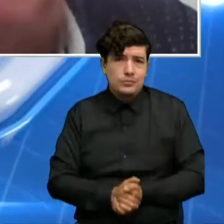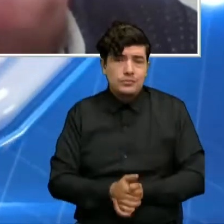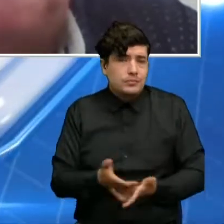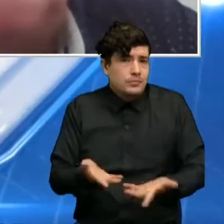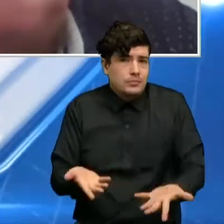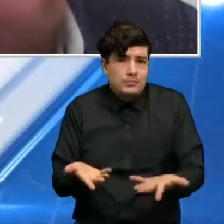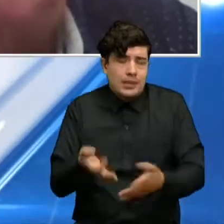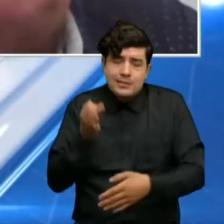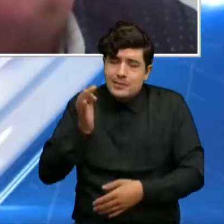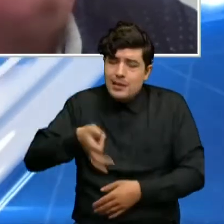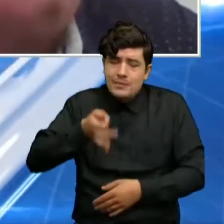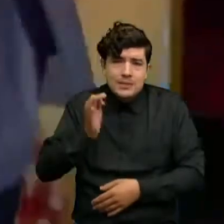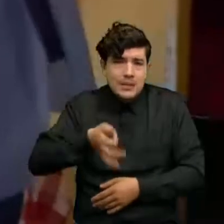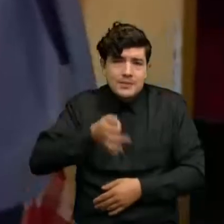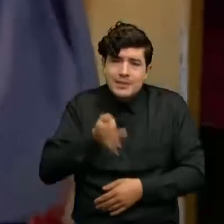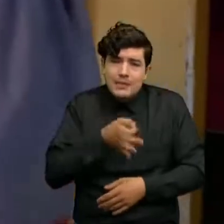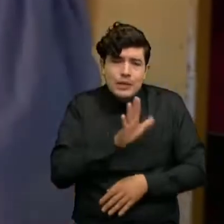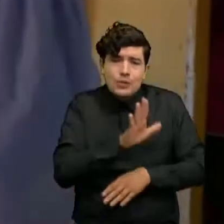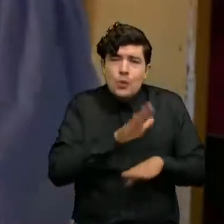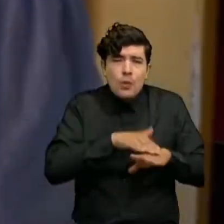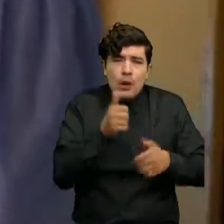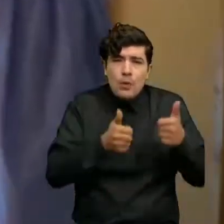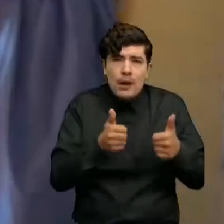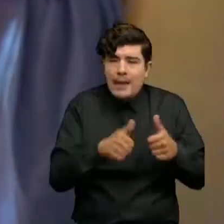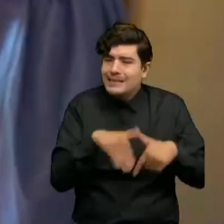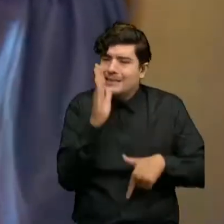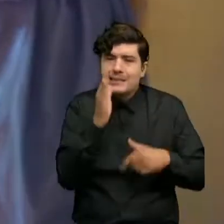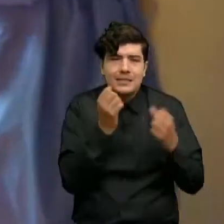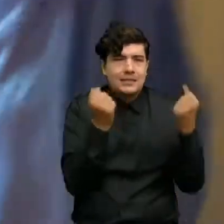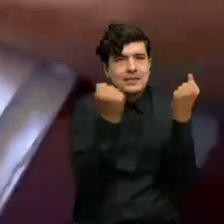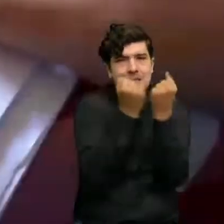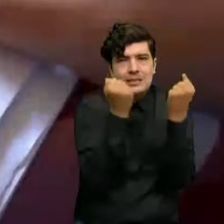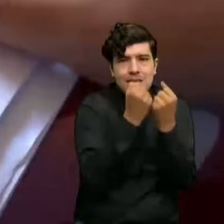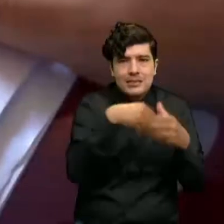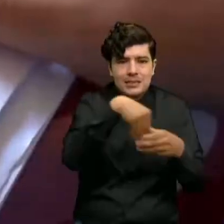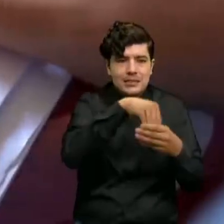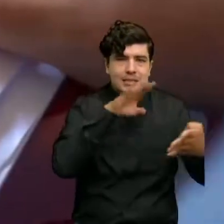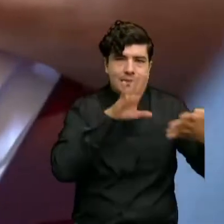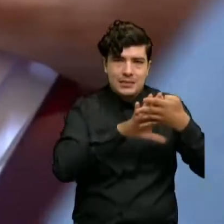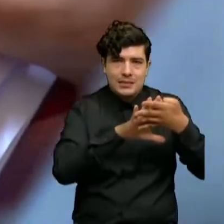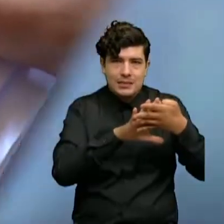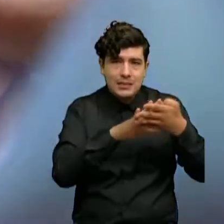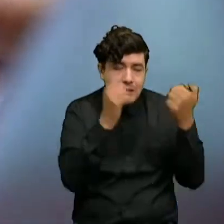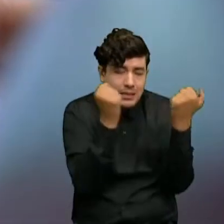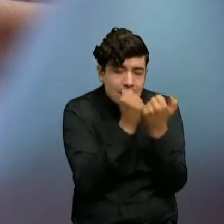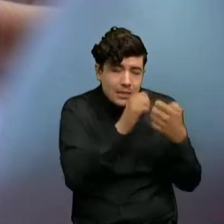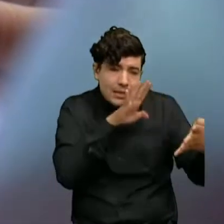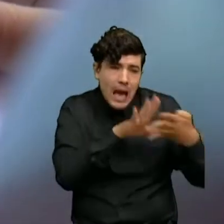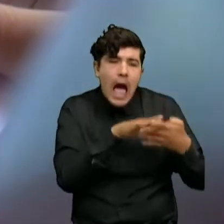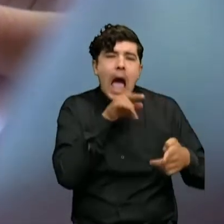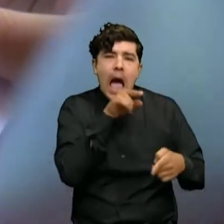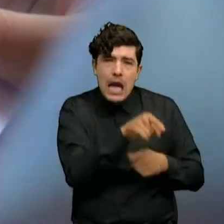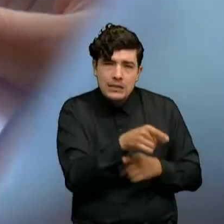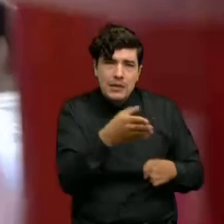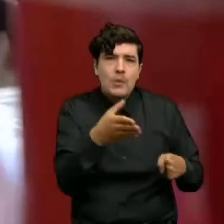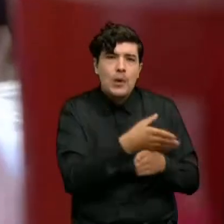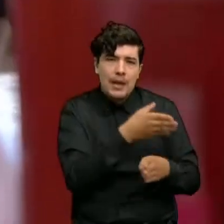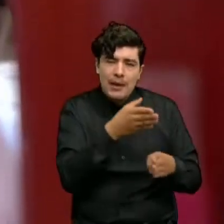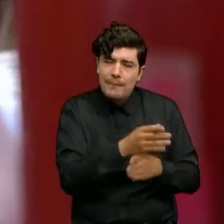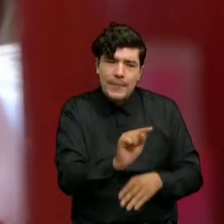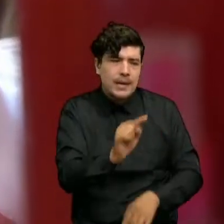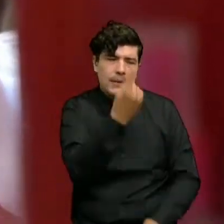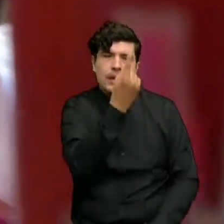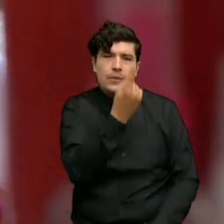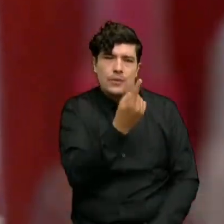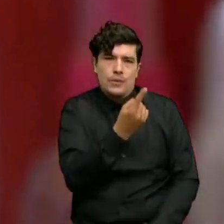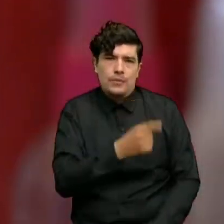como siempre ha sido, el hacinamiento carcelario. El hacinamiento carcelario para mí es la madre de todos los vicios carcelarios en el país y uno de